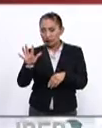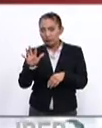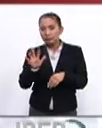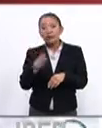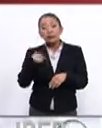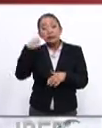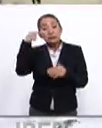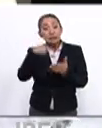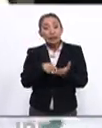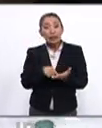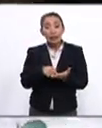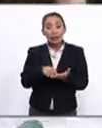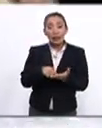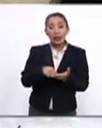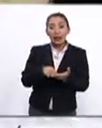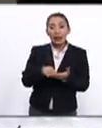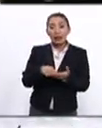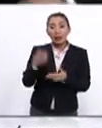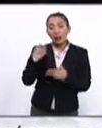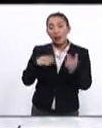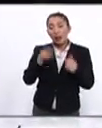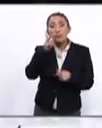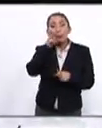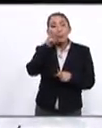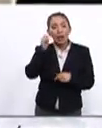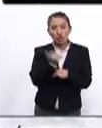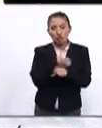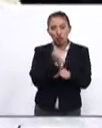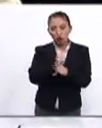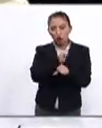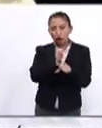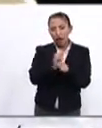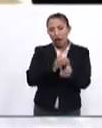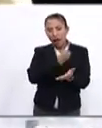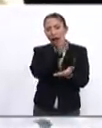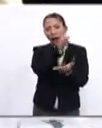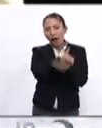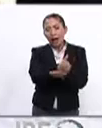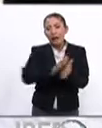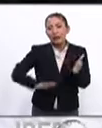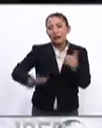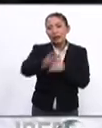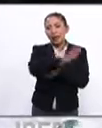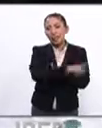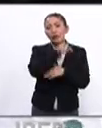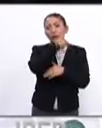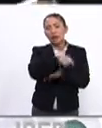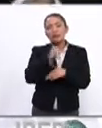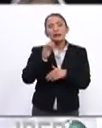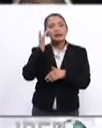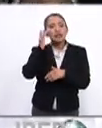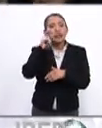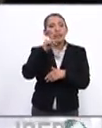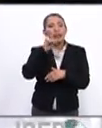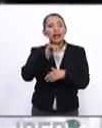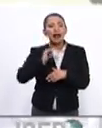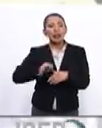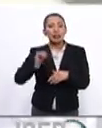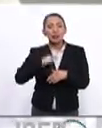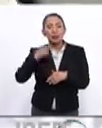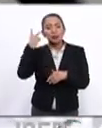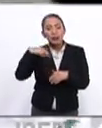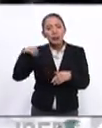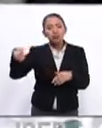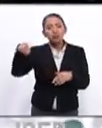se espera que él proceda en el Papa Móvil hacia el campo Santa María de Antigua y haga ese recorrido